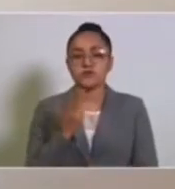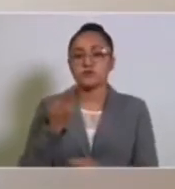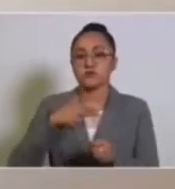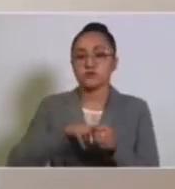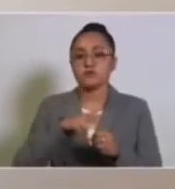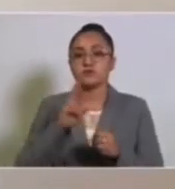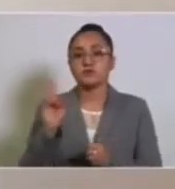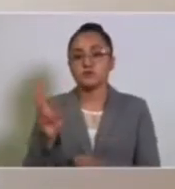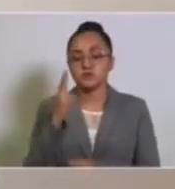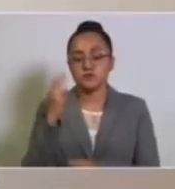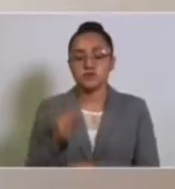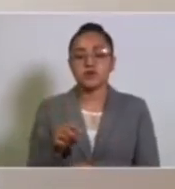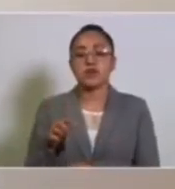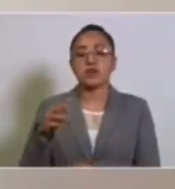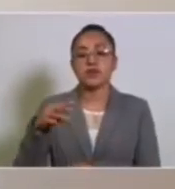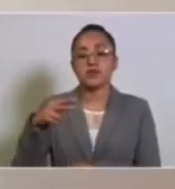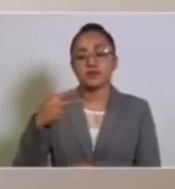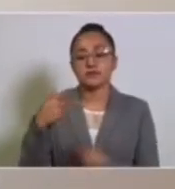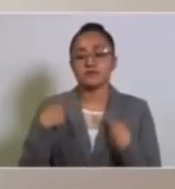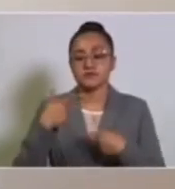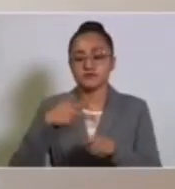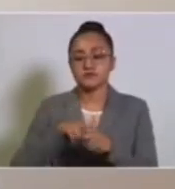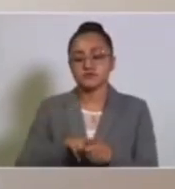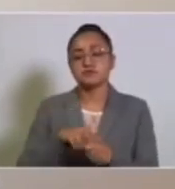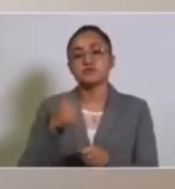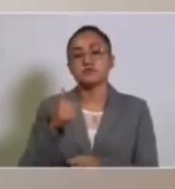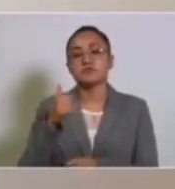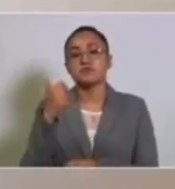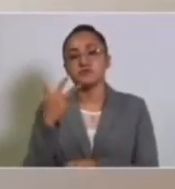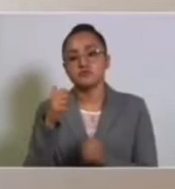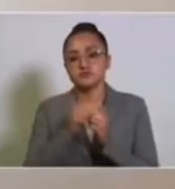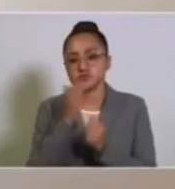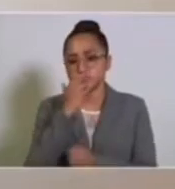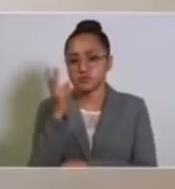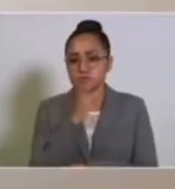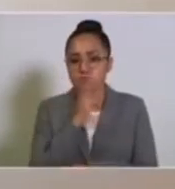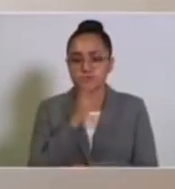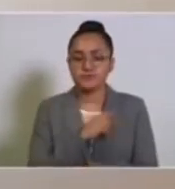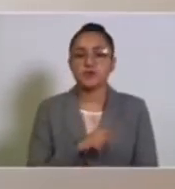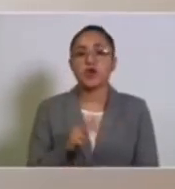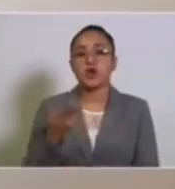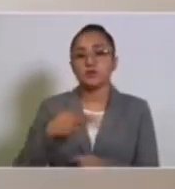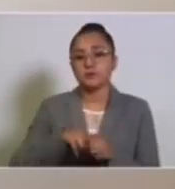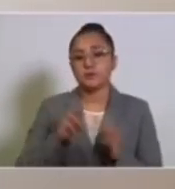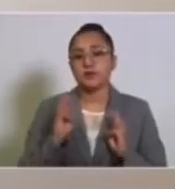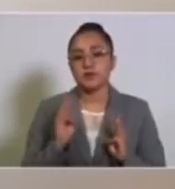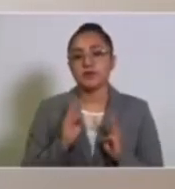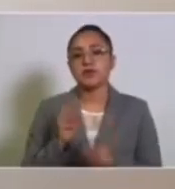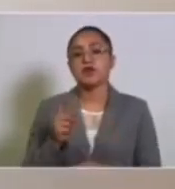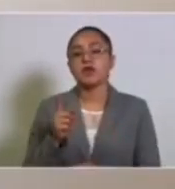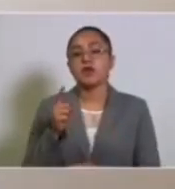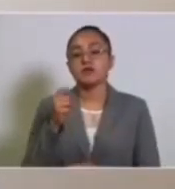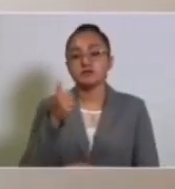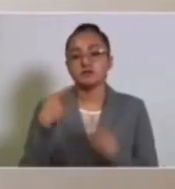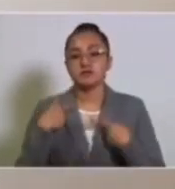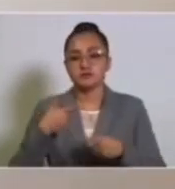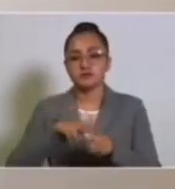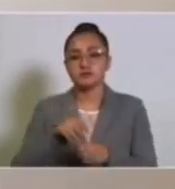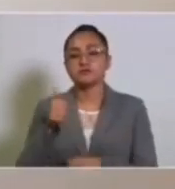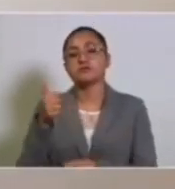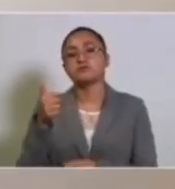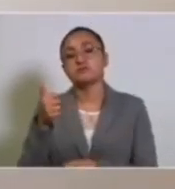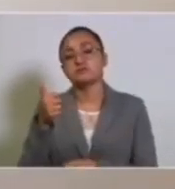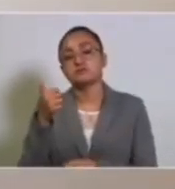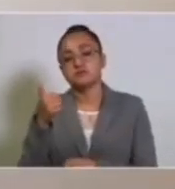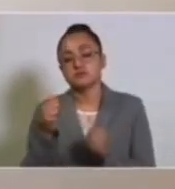universitario, 13 pacientes, 8 con ventilación asistida. Hospital militar, 6 pacientes, 6 con ventilación